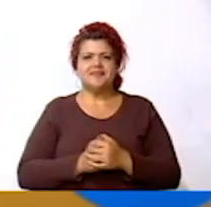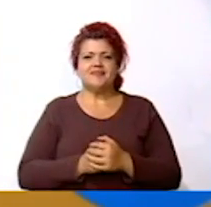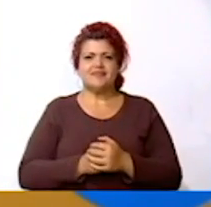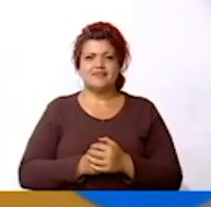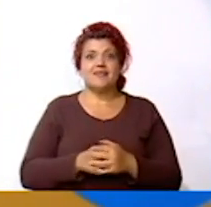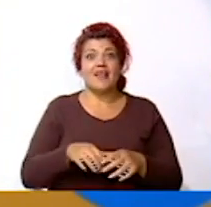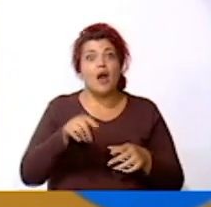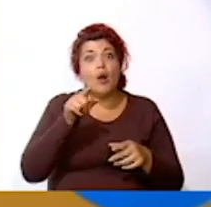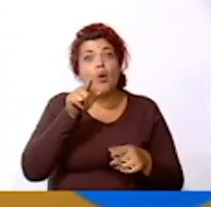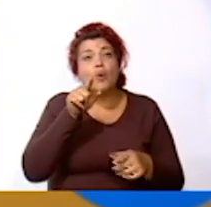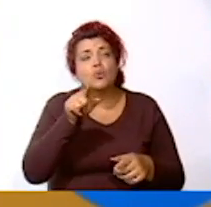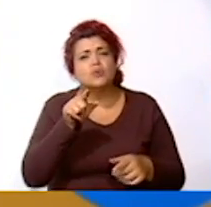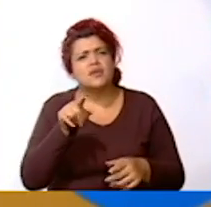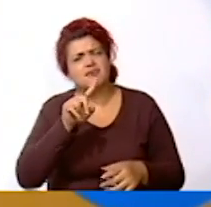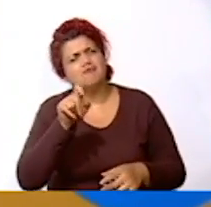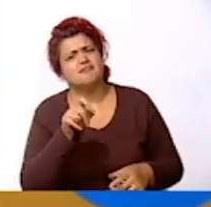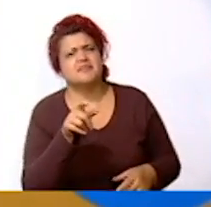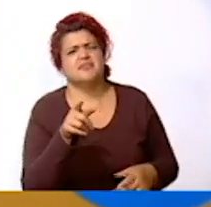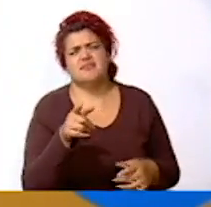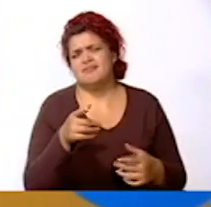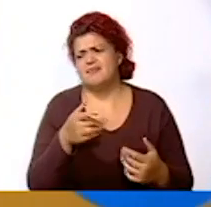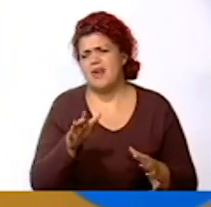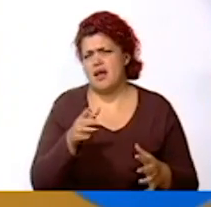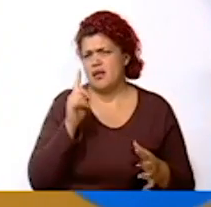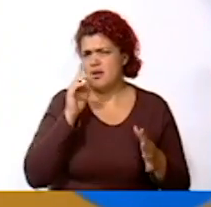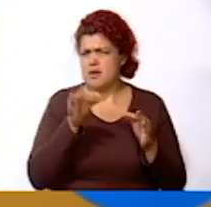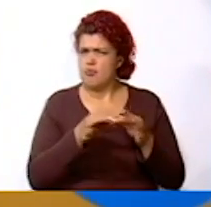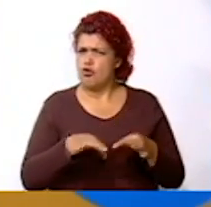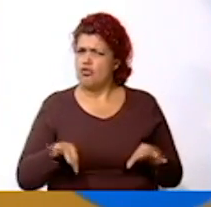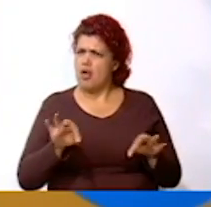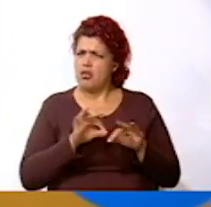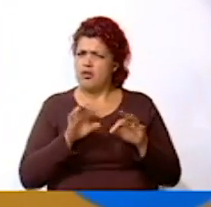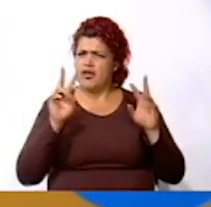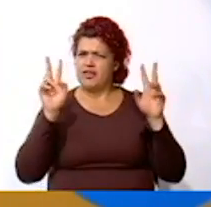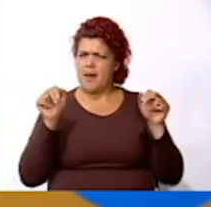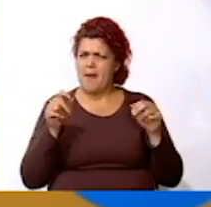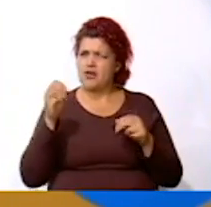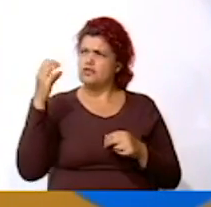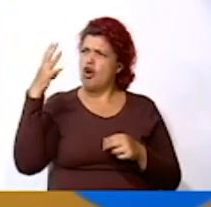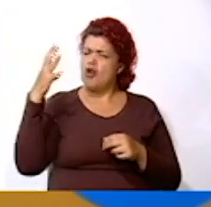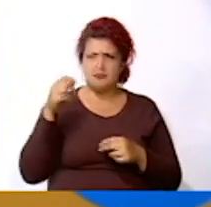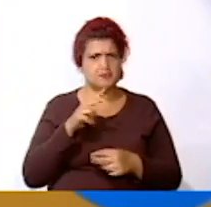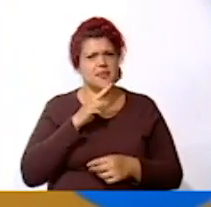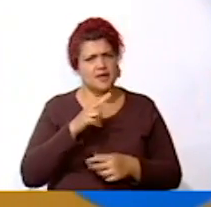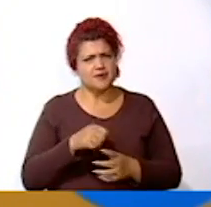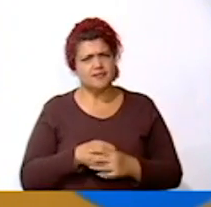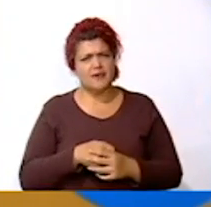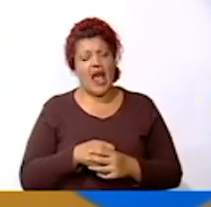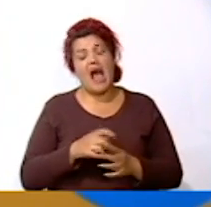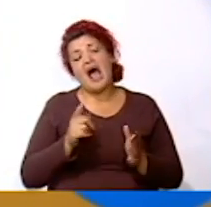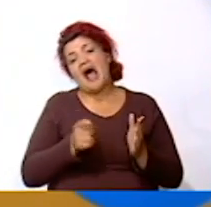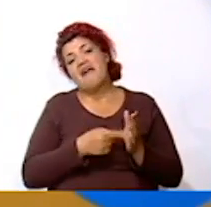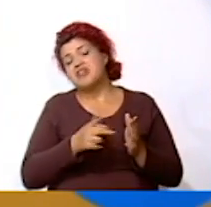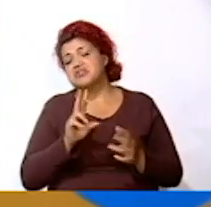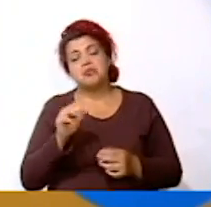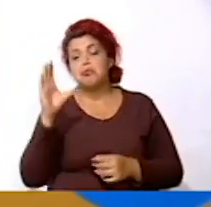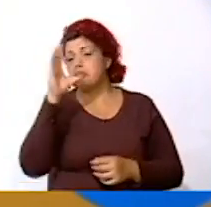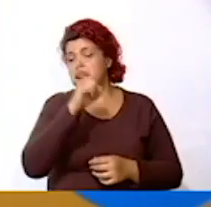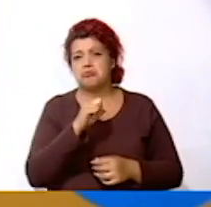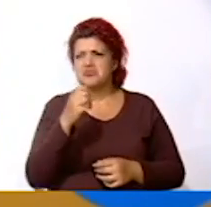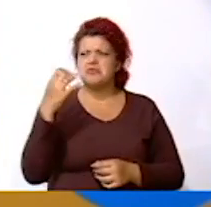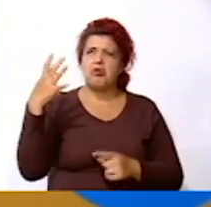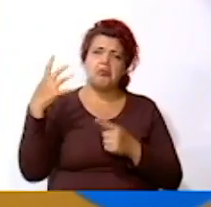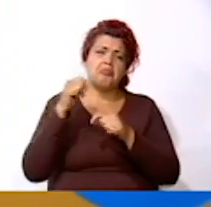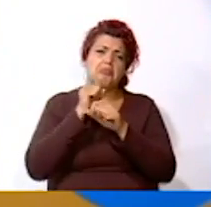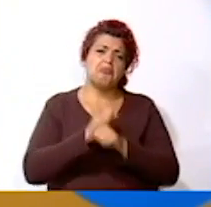¿A ustedes les ha parecido importante este tema del sol? ¿Verdad que sí? A veces no nos damos cuenta que lo tenemos.